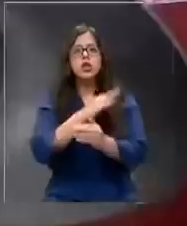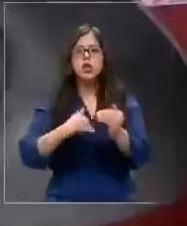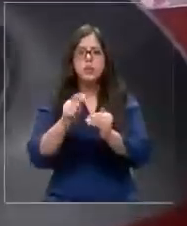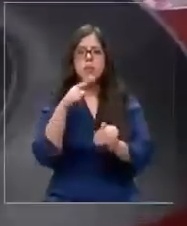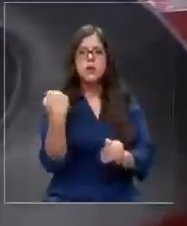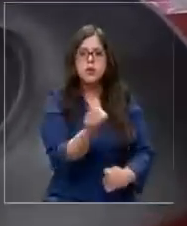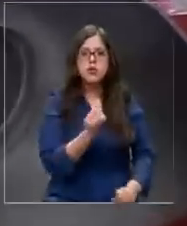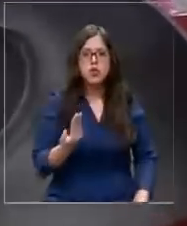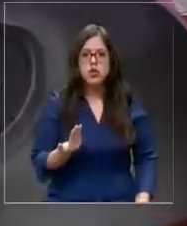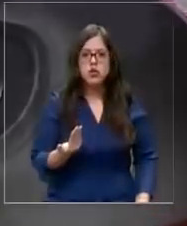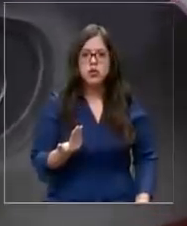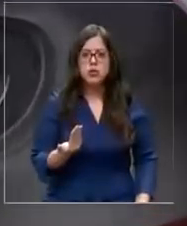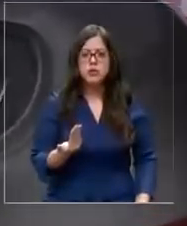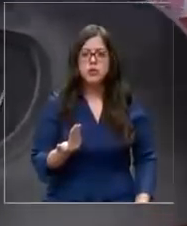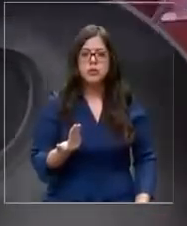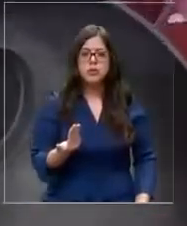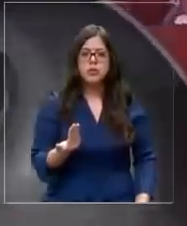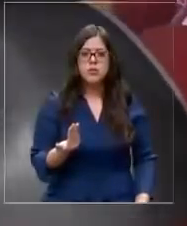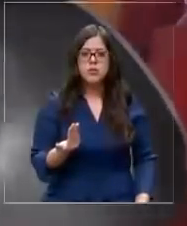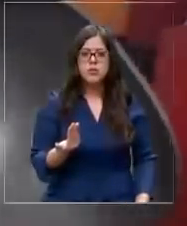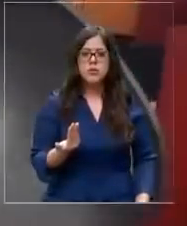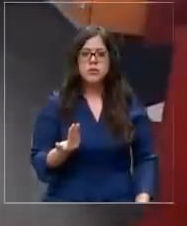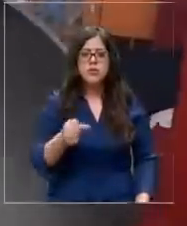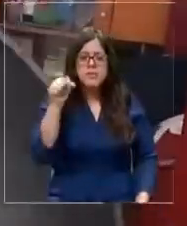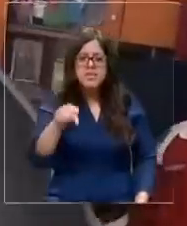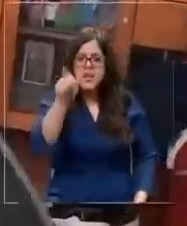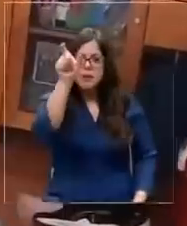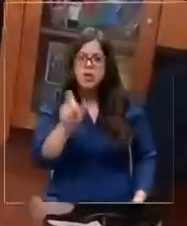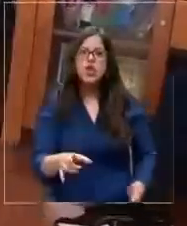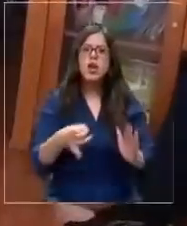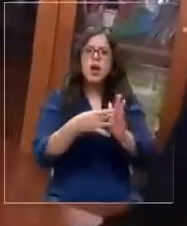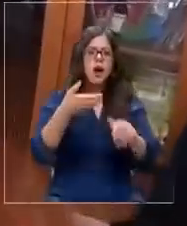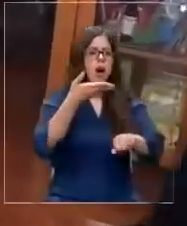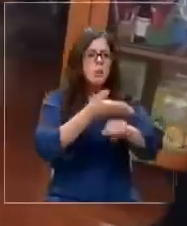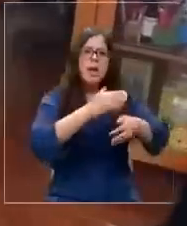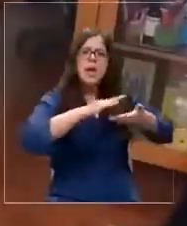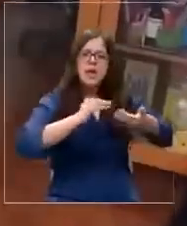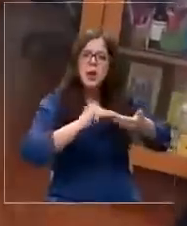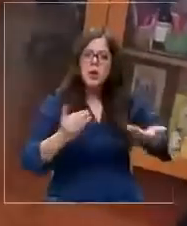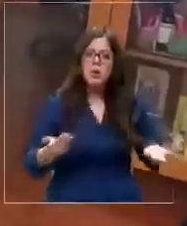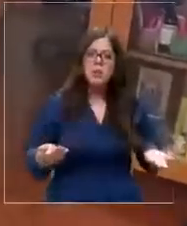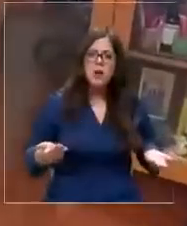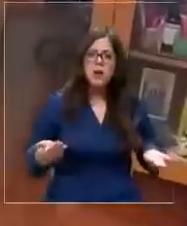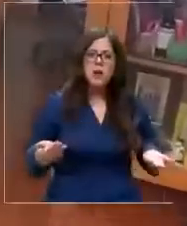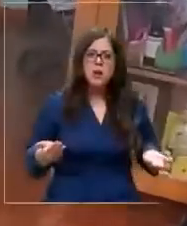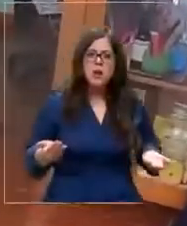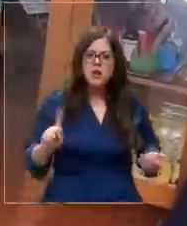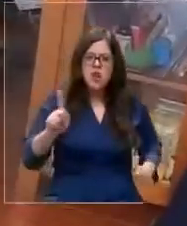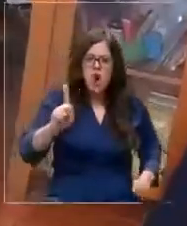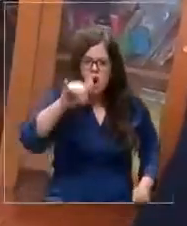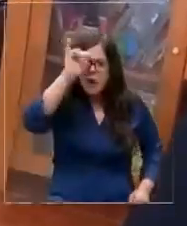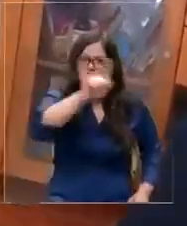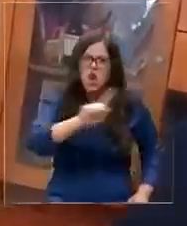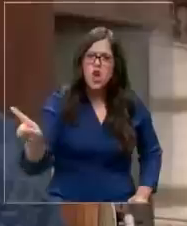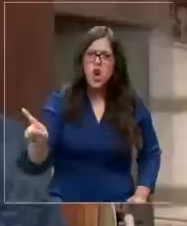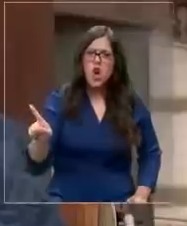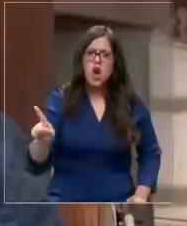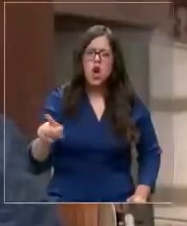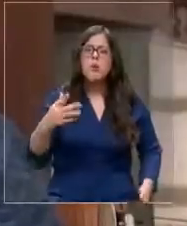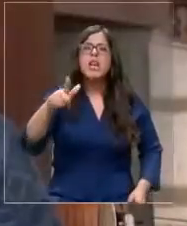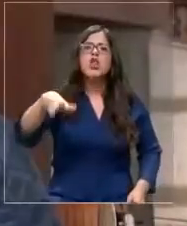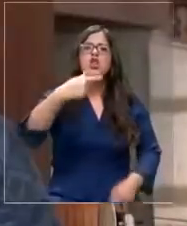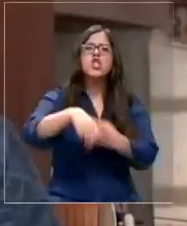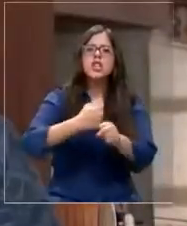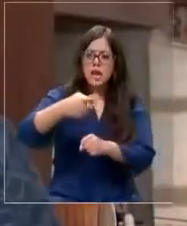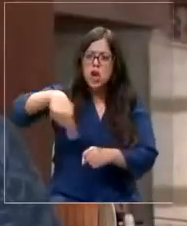pasando nosotros. Y ese delincuente que sale pidiendo perdón no tiene perdón, amigo, porque a los 17